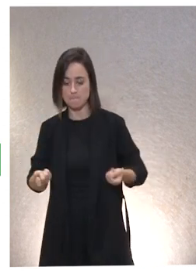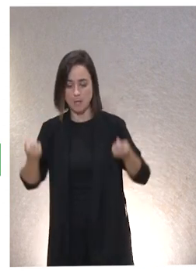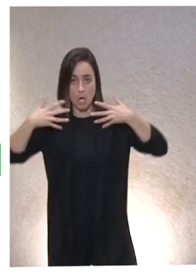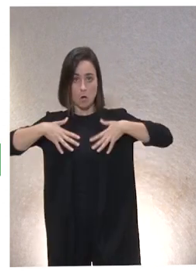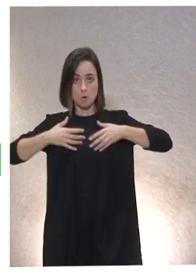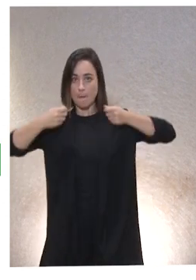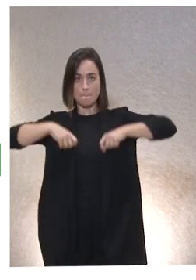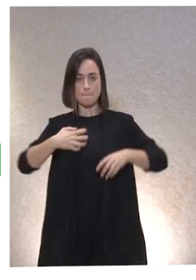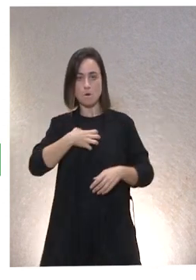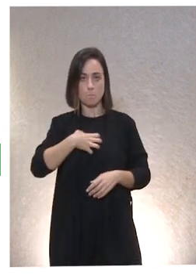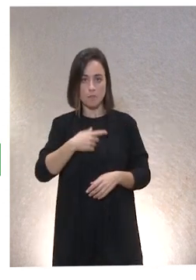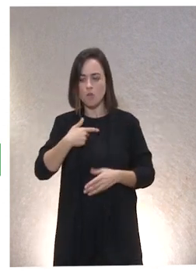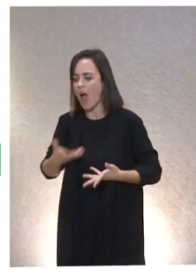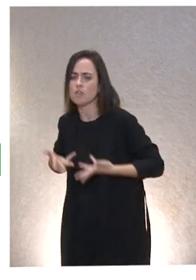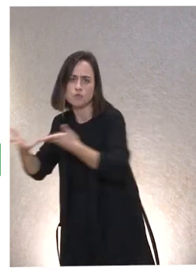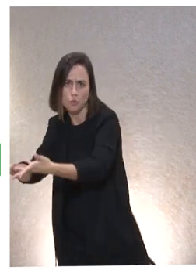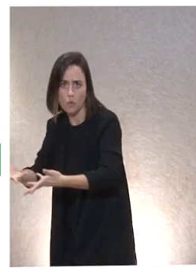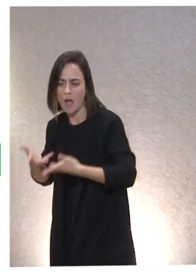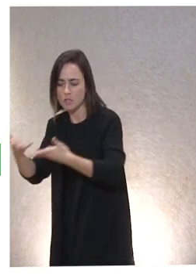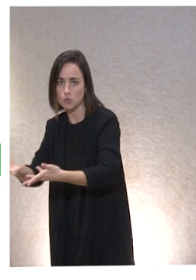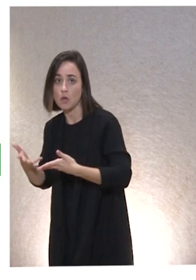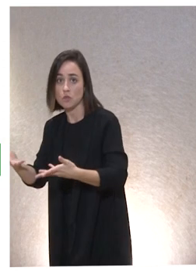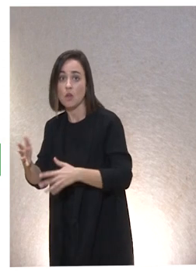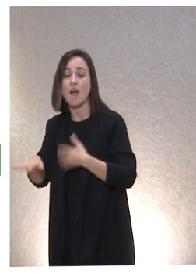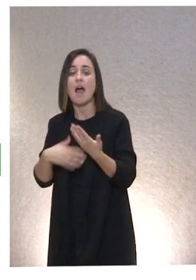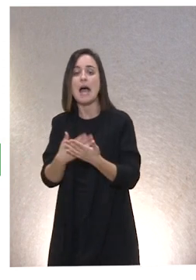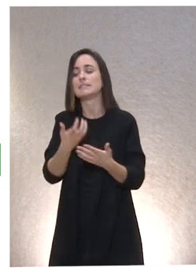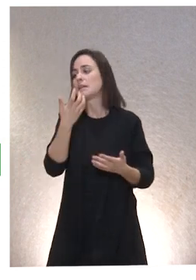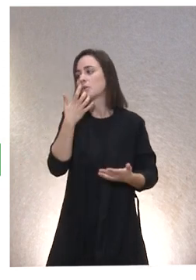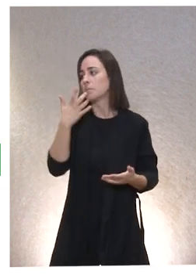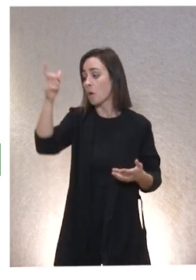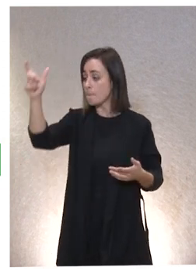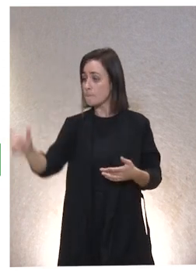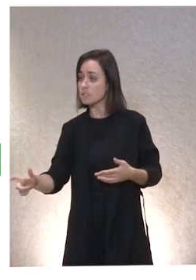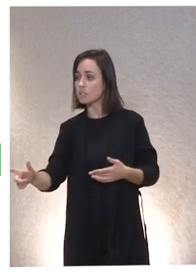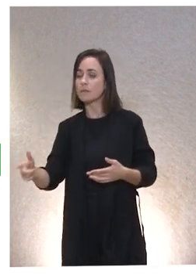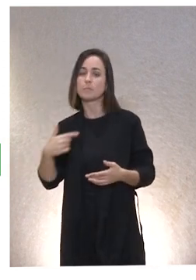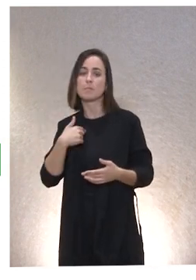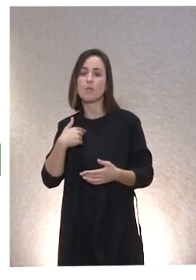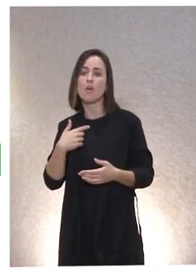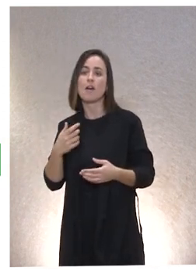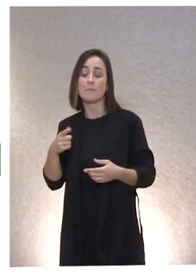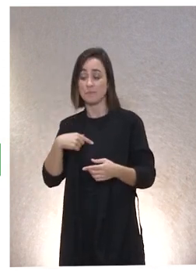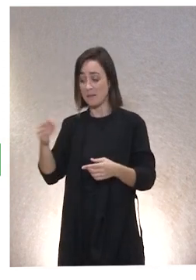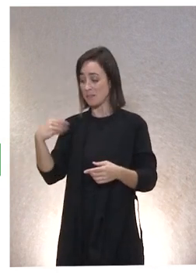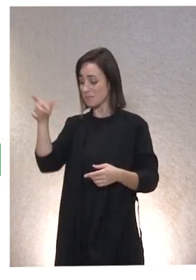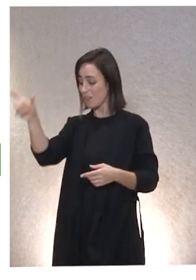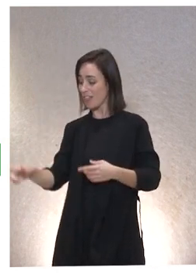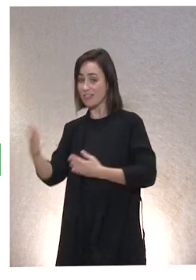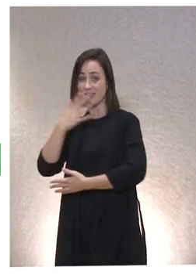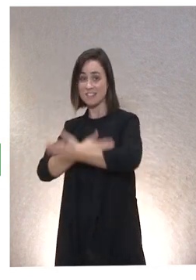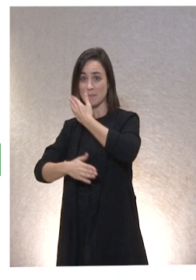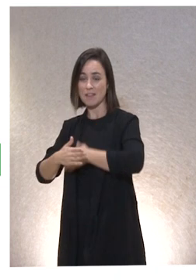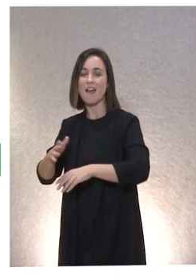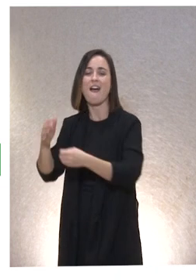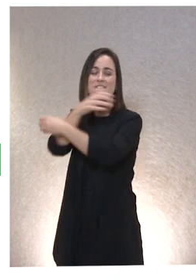ayuda a vestirse. Sino también bienes intangibles. Por ejemplo, cuando esa persona te da un abrazo de agradecimiento. Si